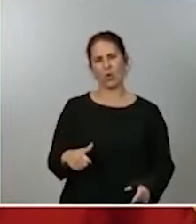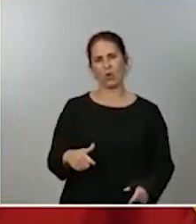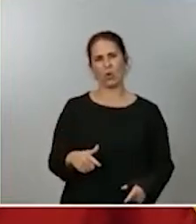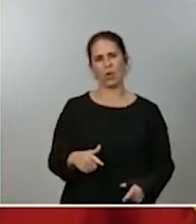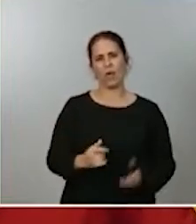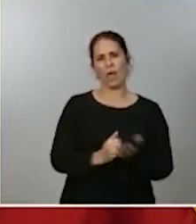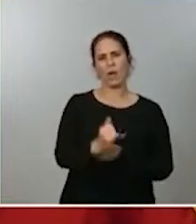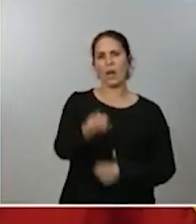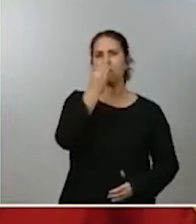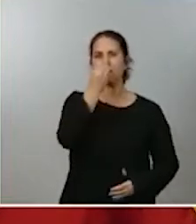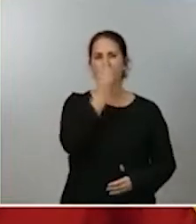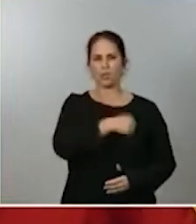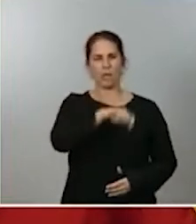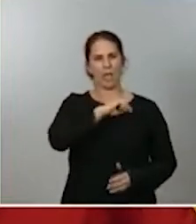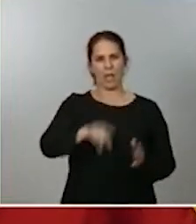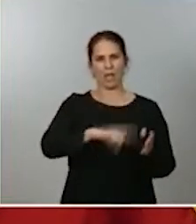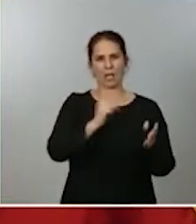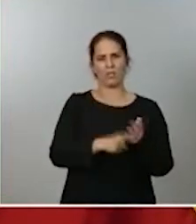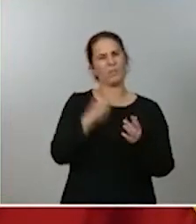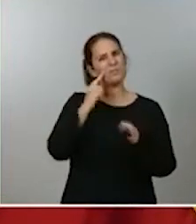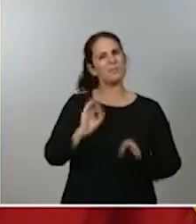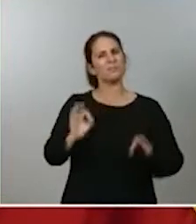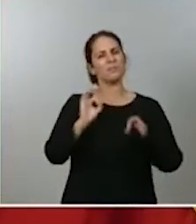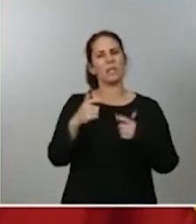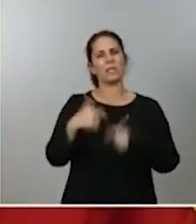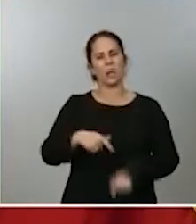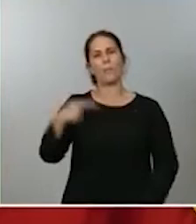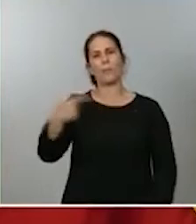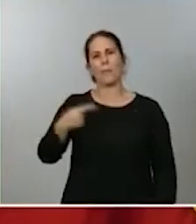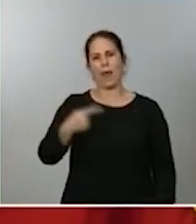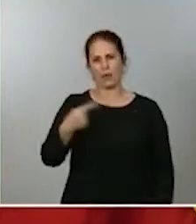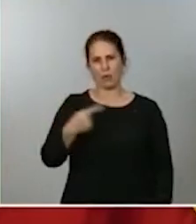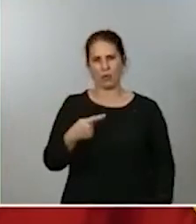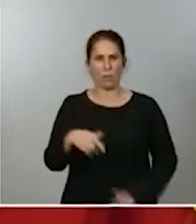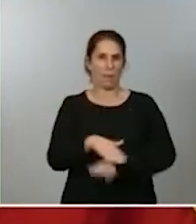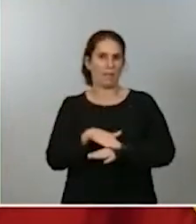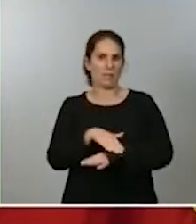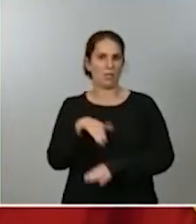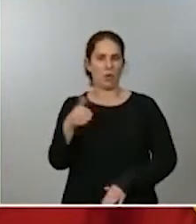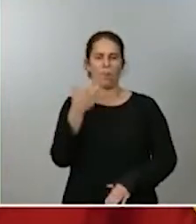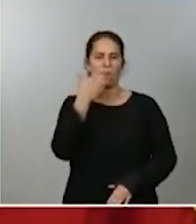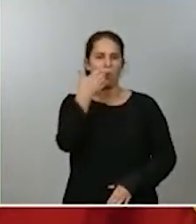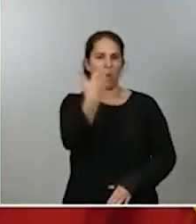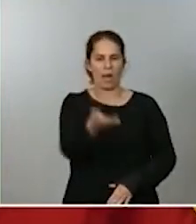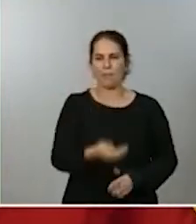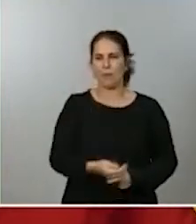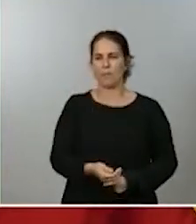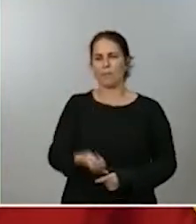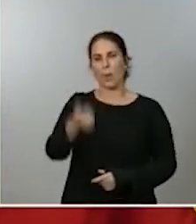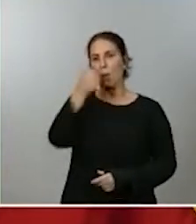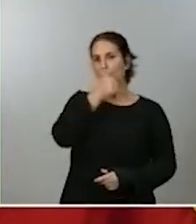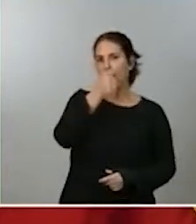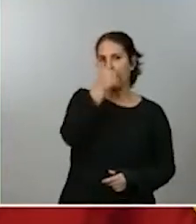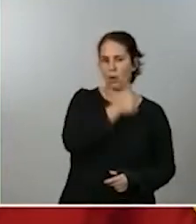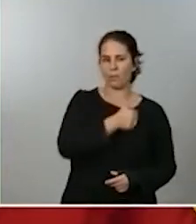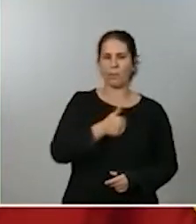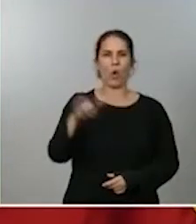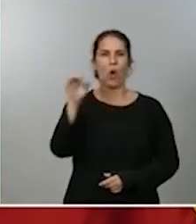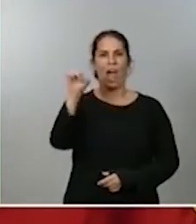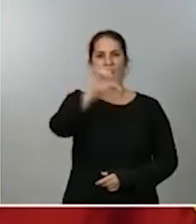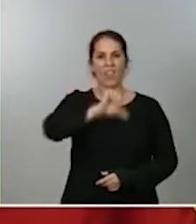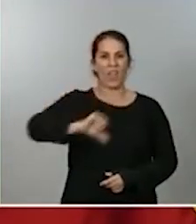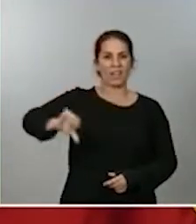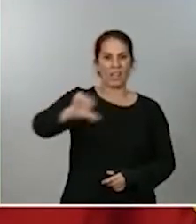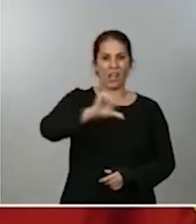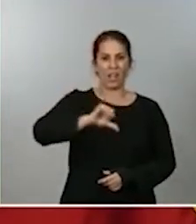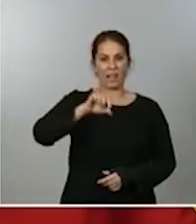español y particularmente del sector primario en algunas producciones como por ejemplo vino o aceite dos tercios del